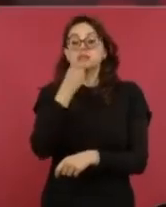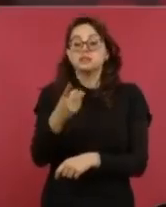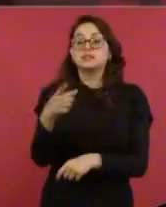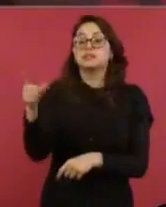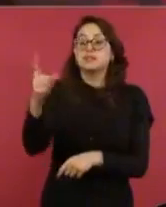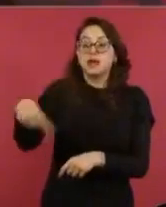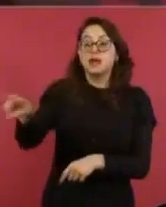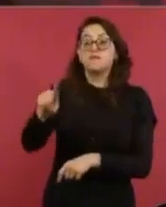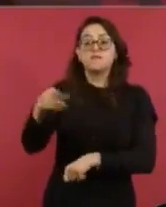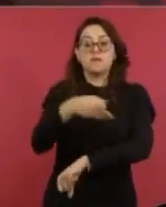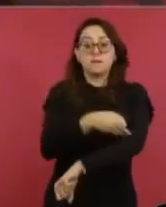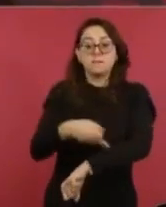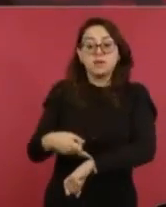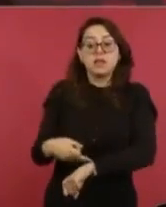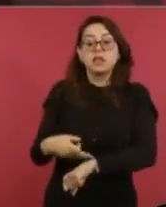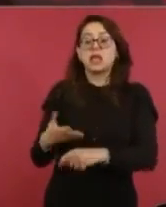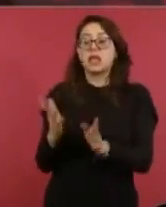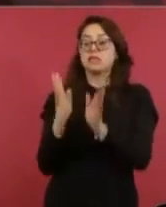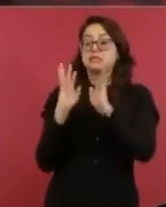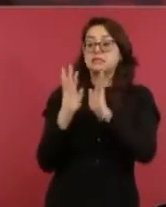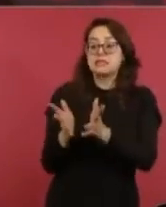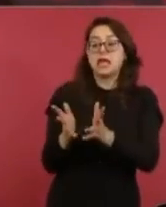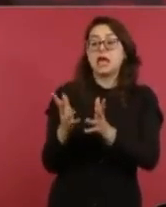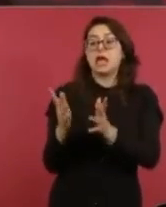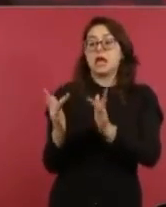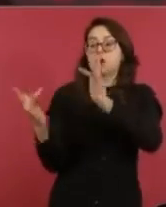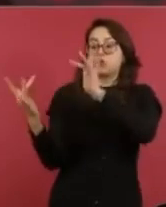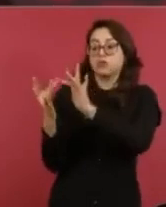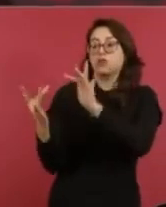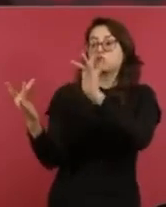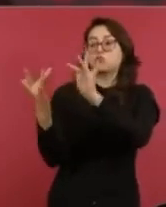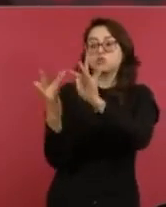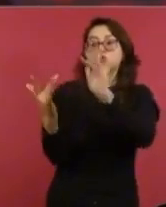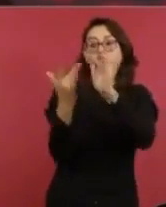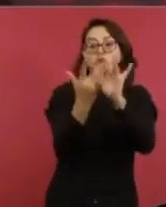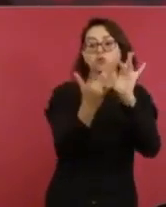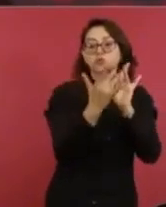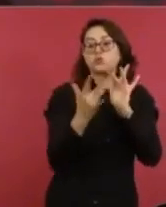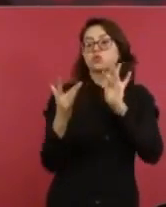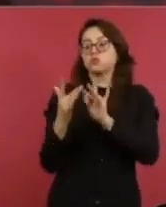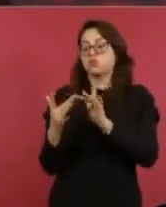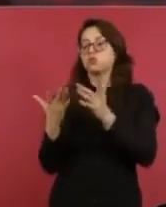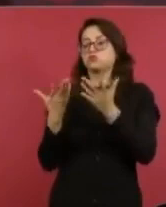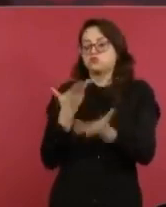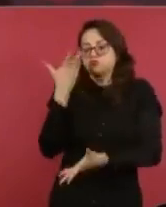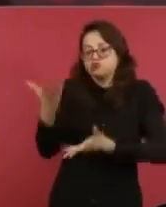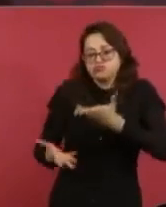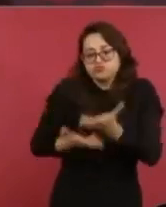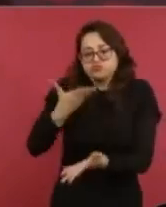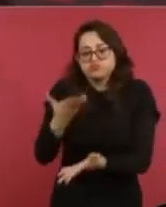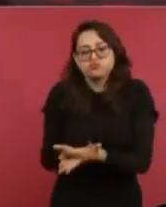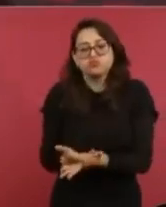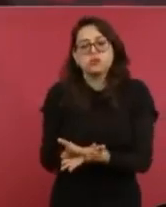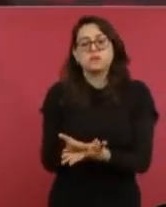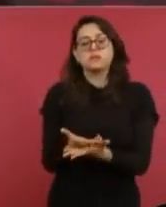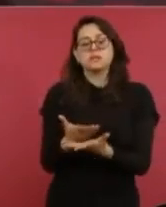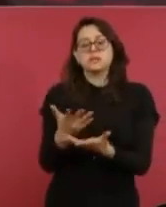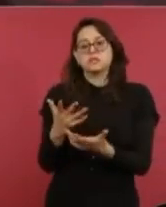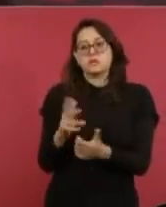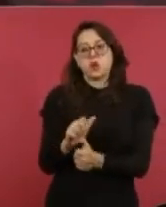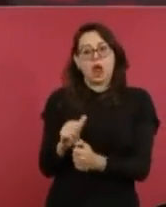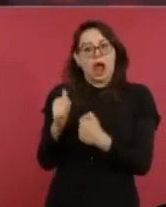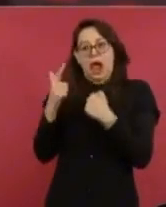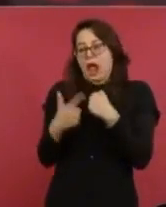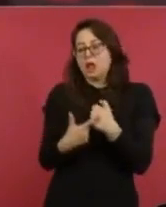familias que ya estamos en contacto con todos ellos para poner a su disposición, pues